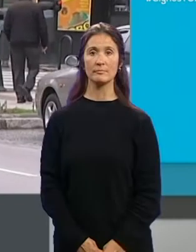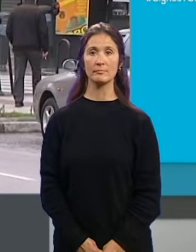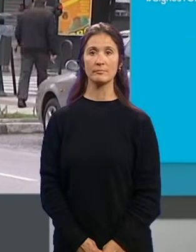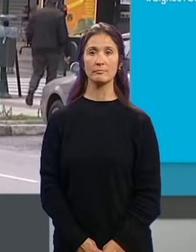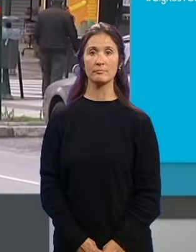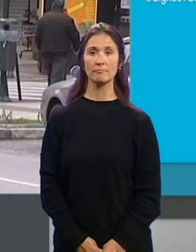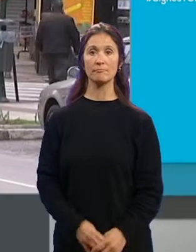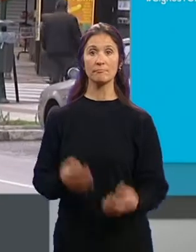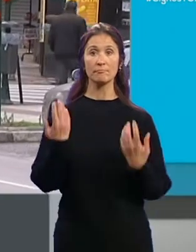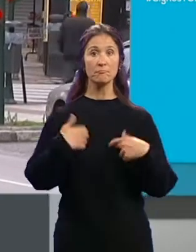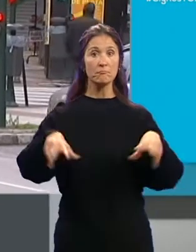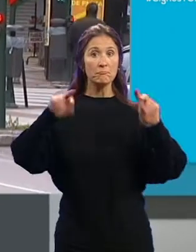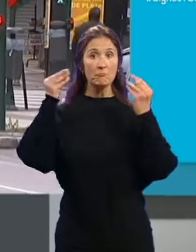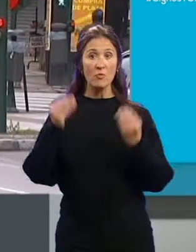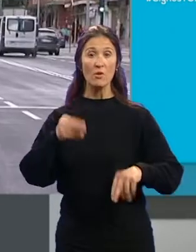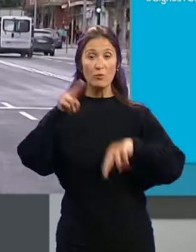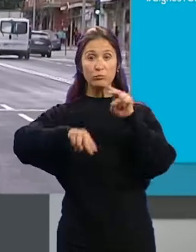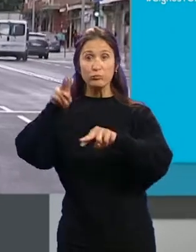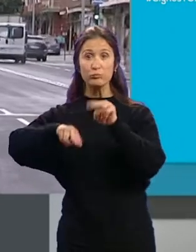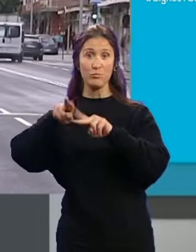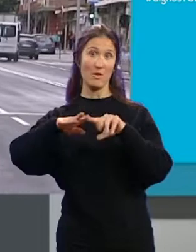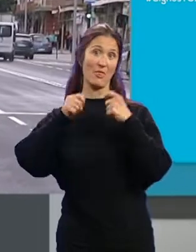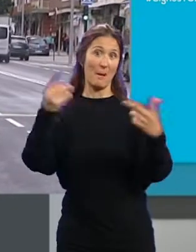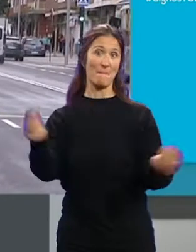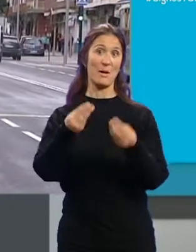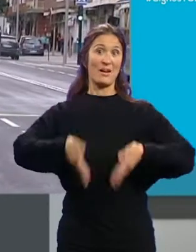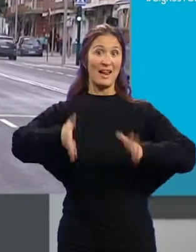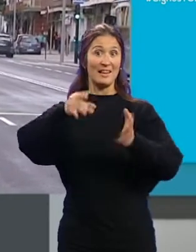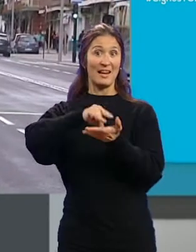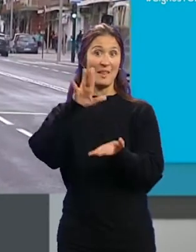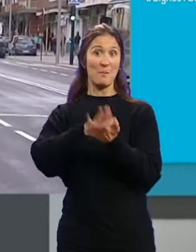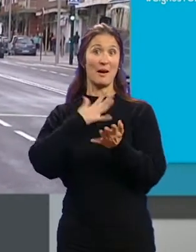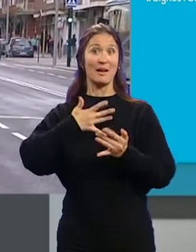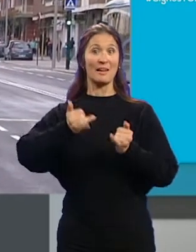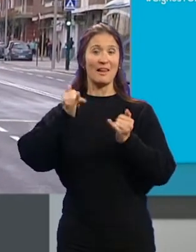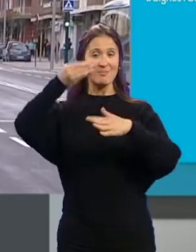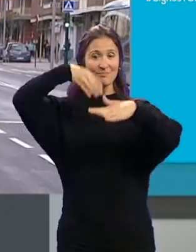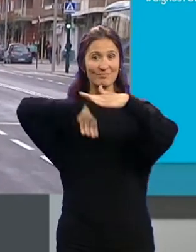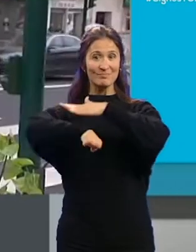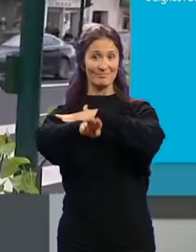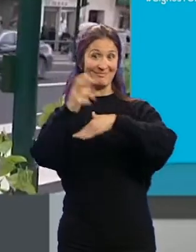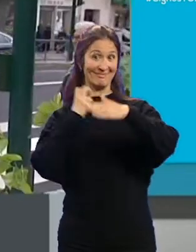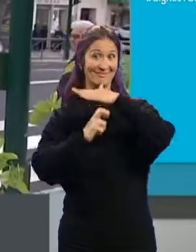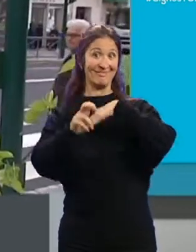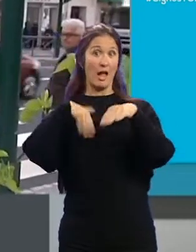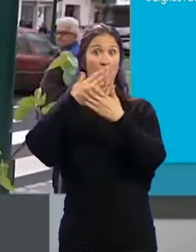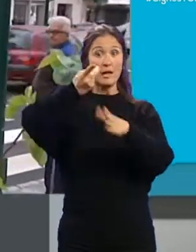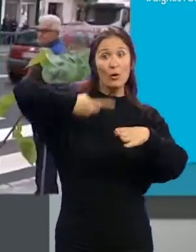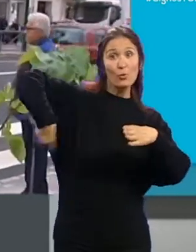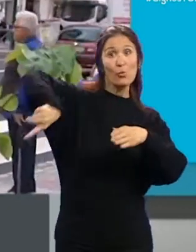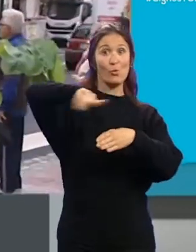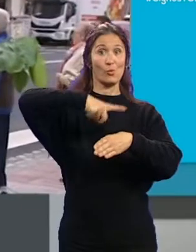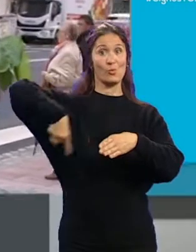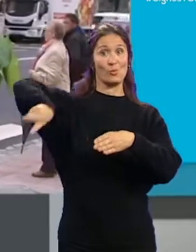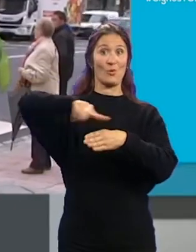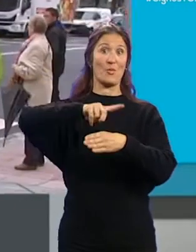Una vez finalizadas las obras de mejora que se han ejecutado en la carretera de Málaga... ...desde el final del paseo subterráneo y del ferrocarril hasta la rotonda con la circunvalación